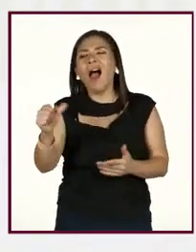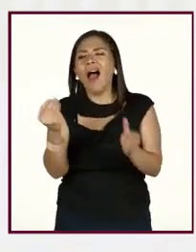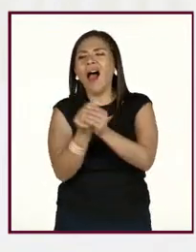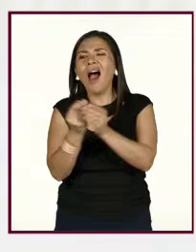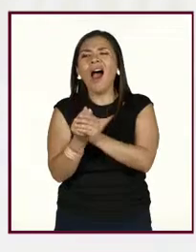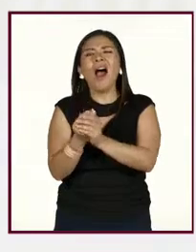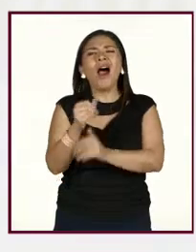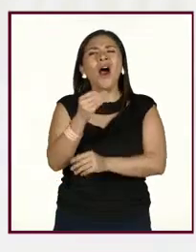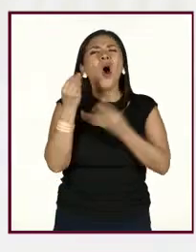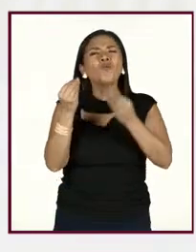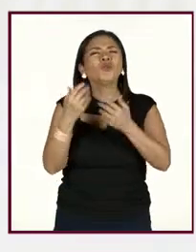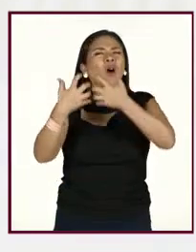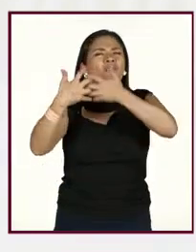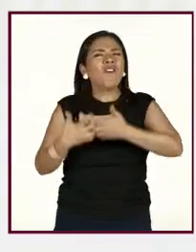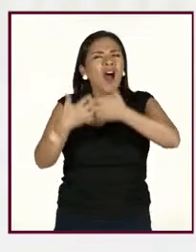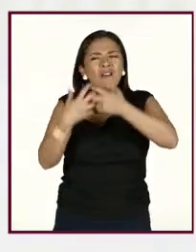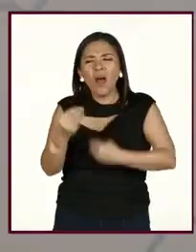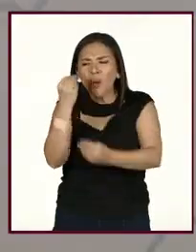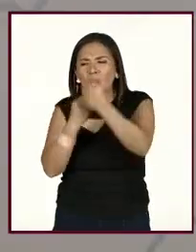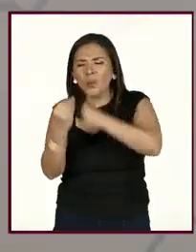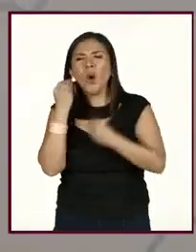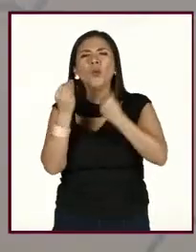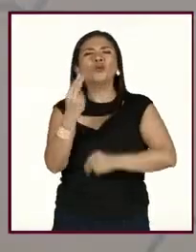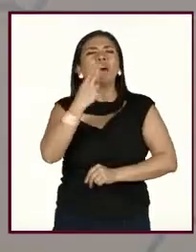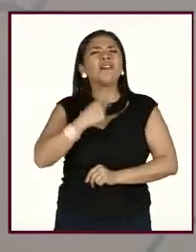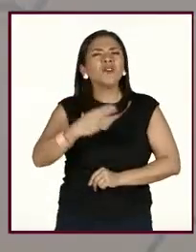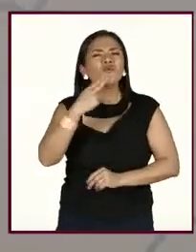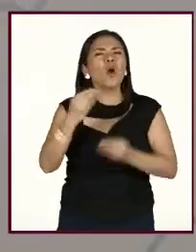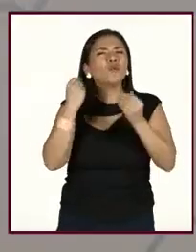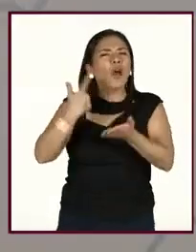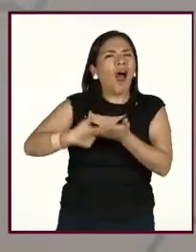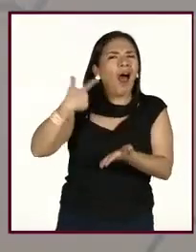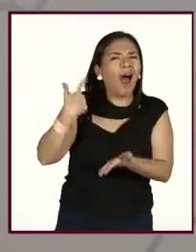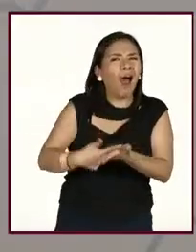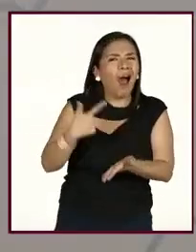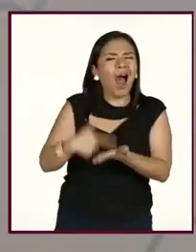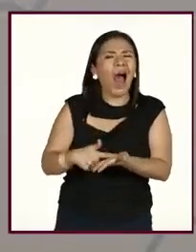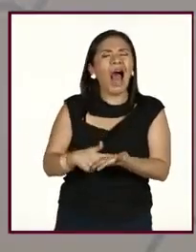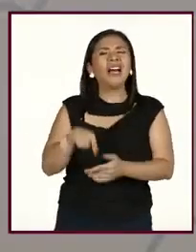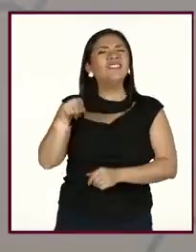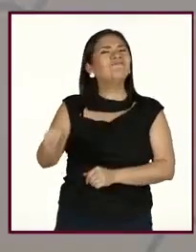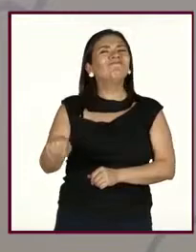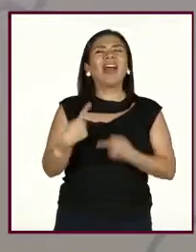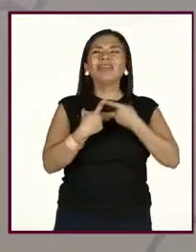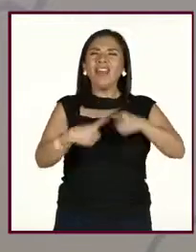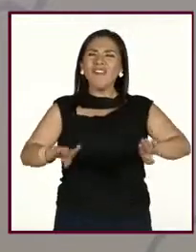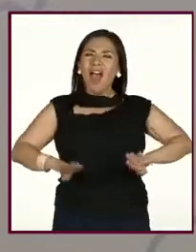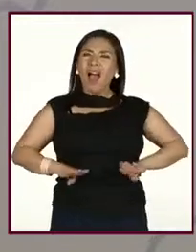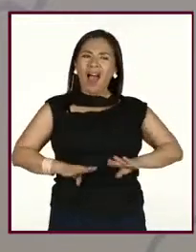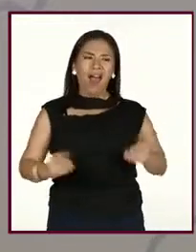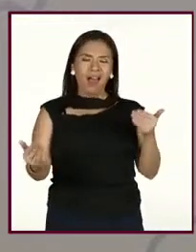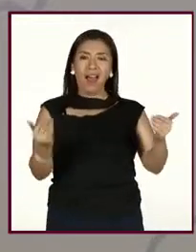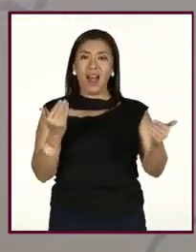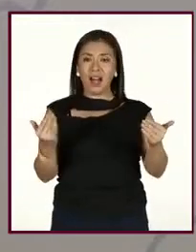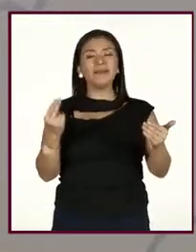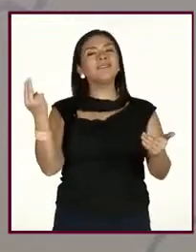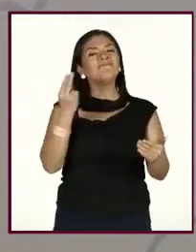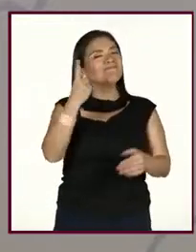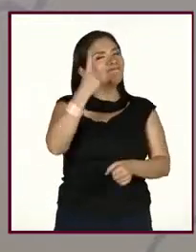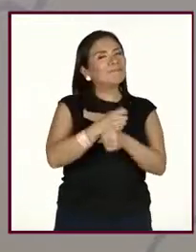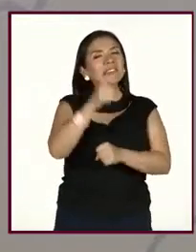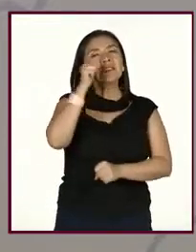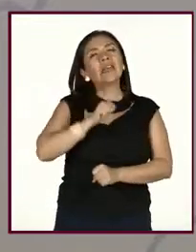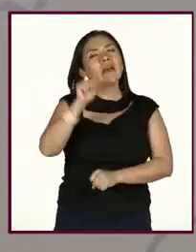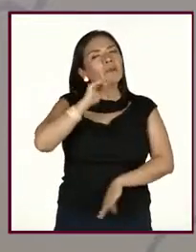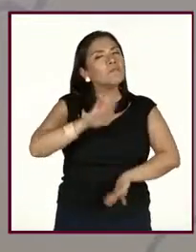ultraprocesados, altos en azúcares, en grasas. Entonces, en ese sentido, pues, hay que optar siempre